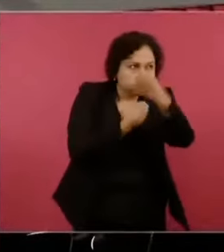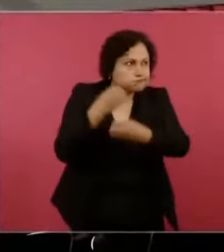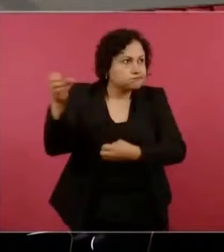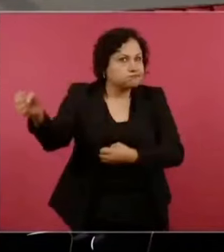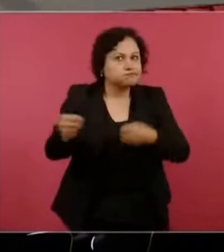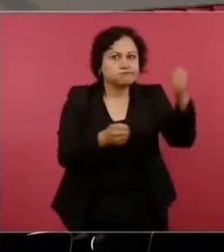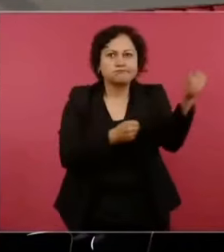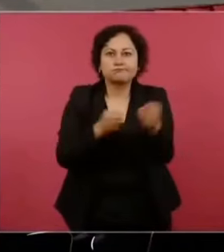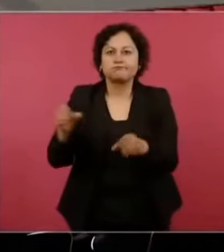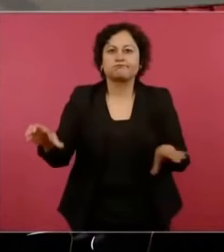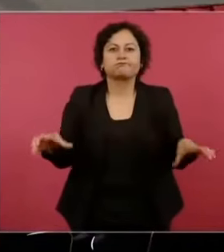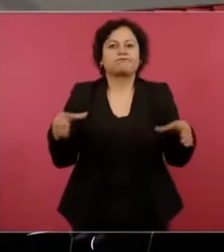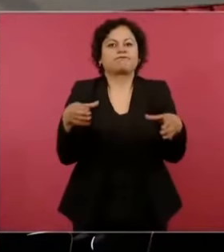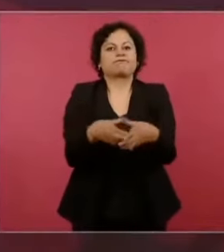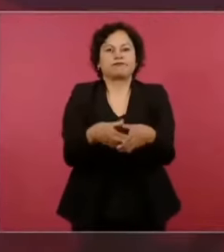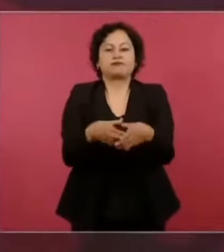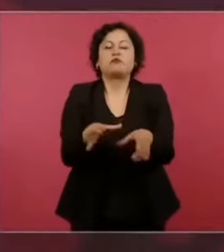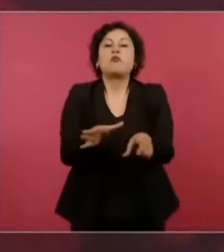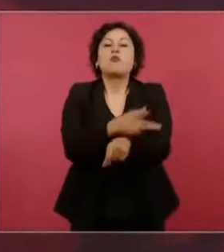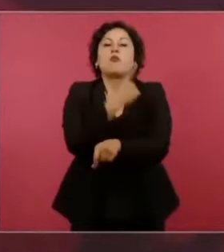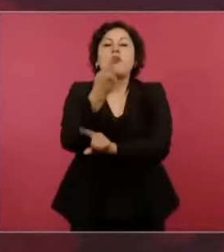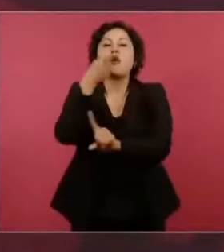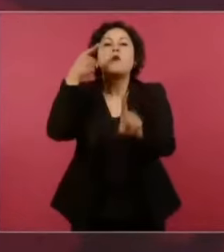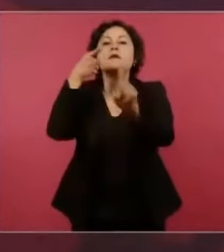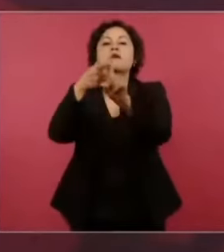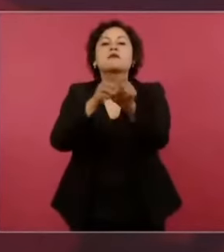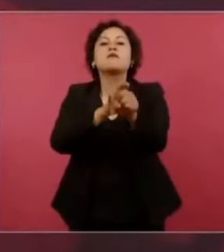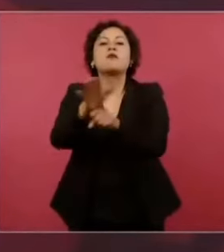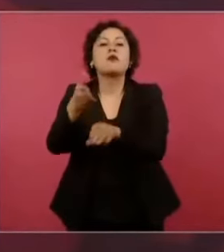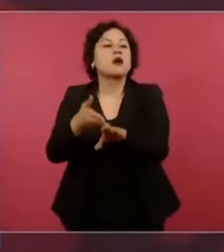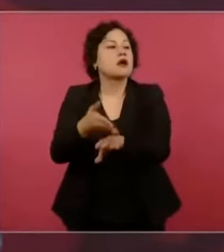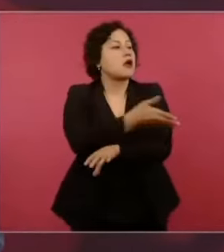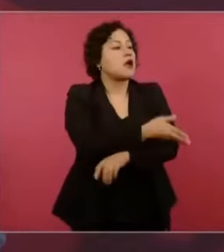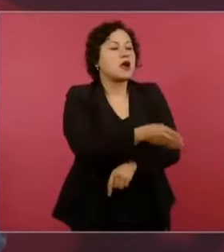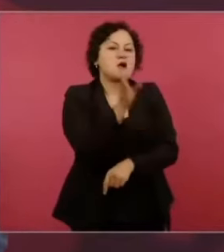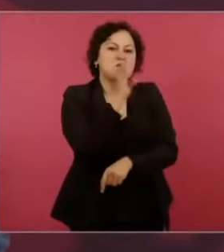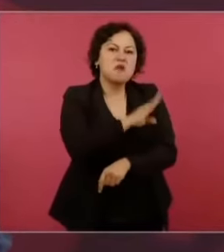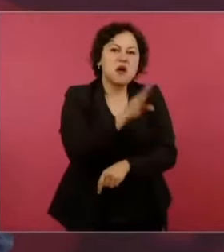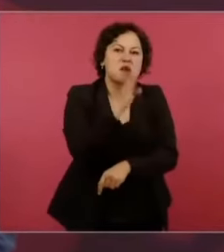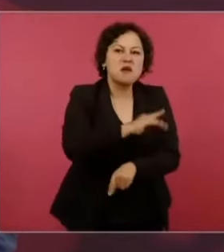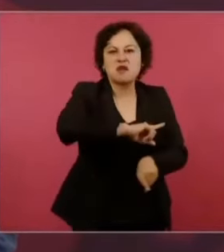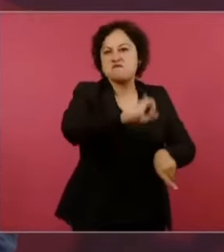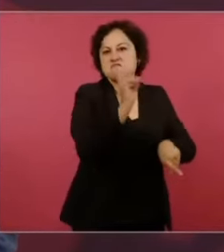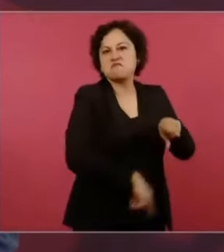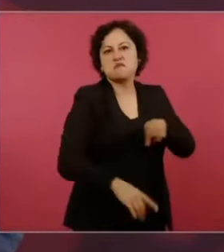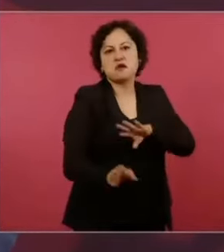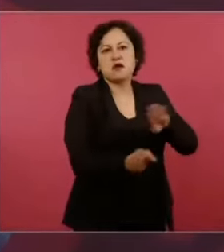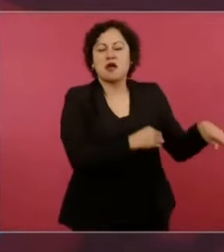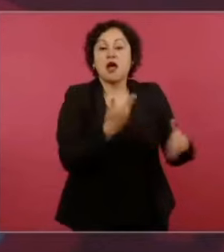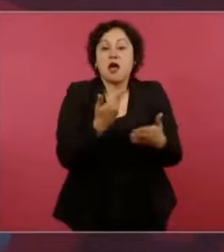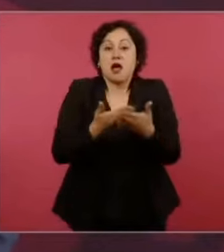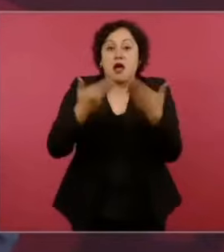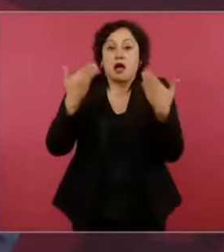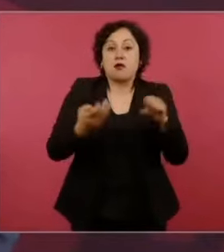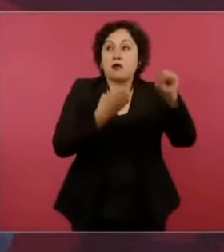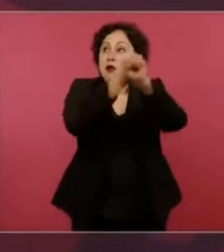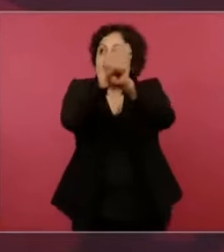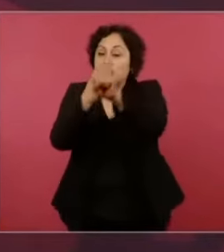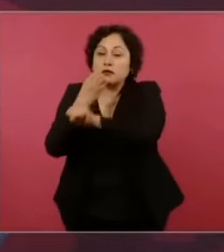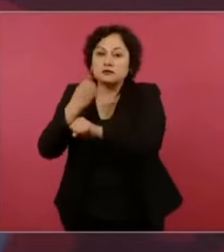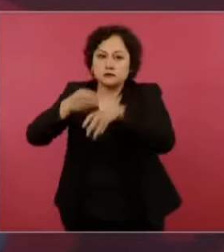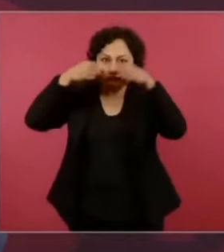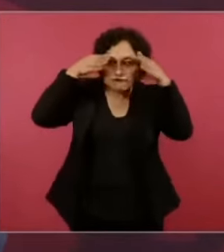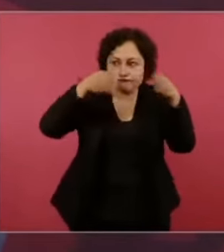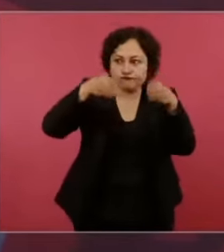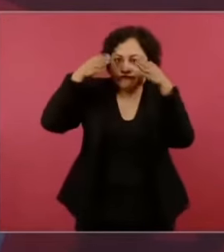con los intocables de la salud y en nuestro abordaje a las gobernaturas de los estados, que es lo que observamos, porque a